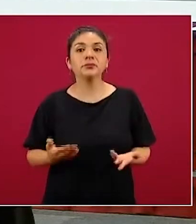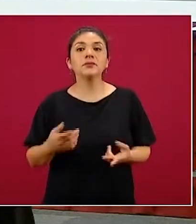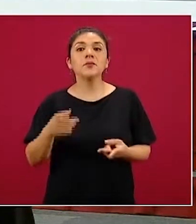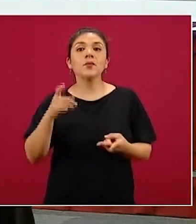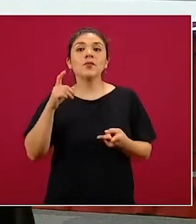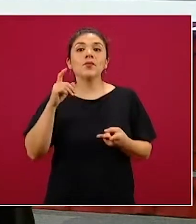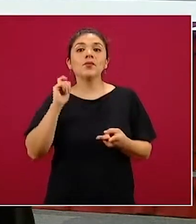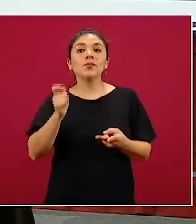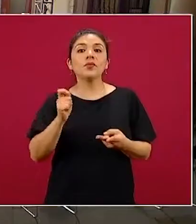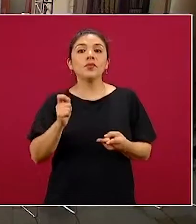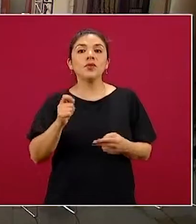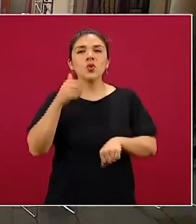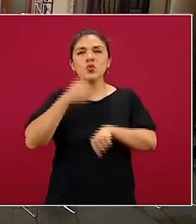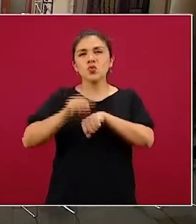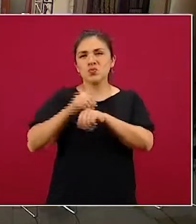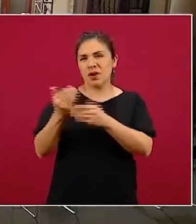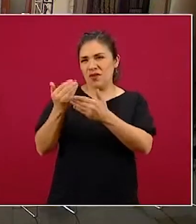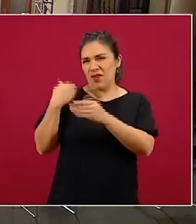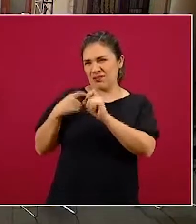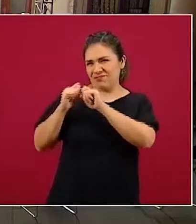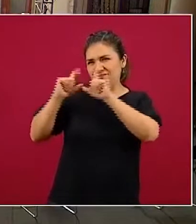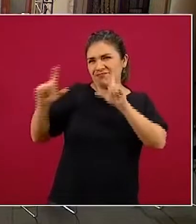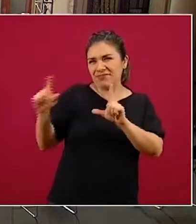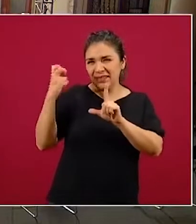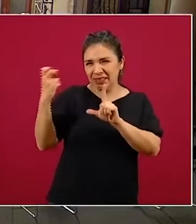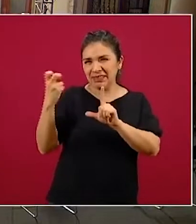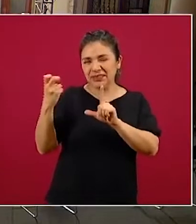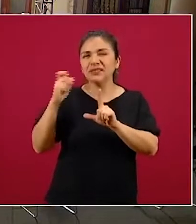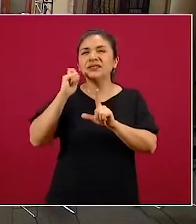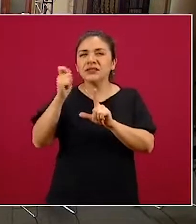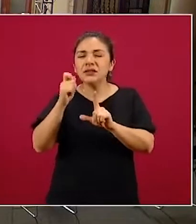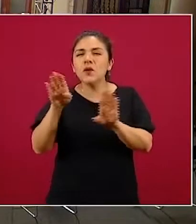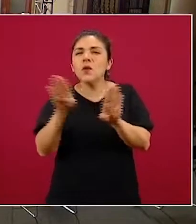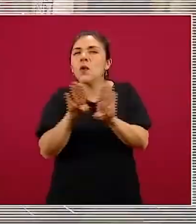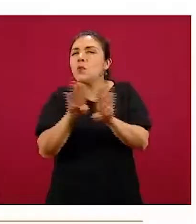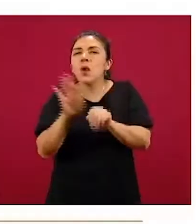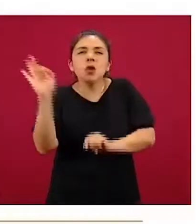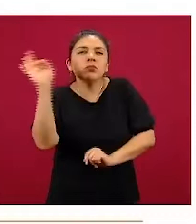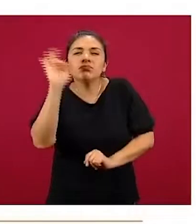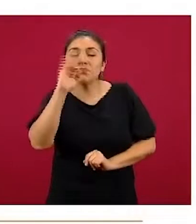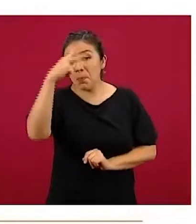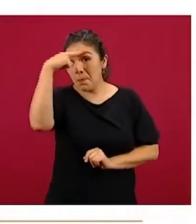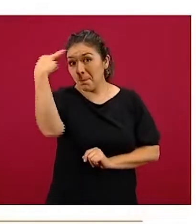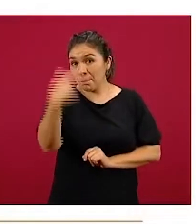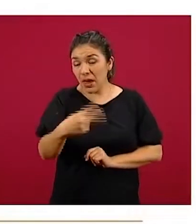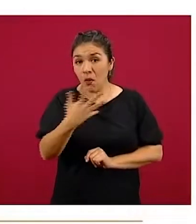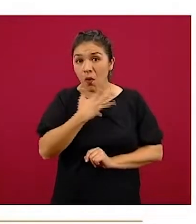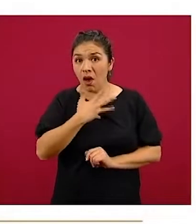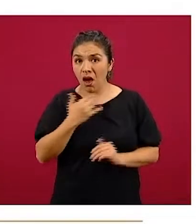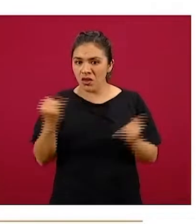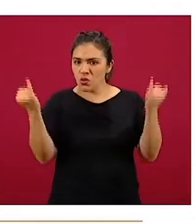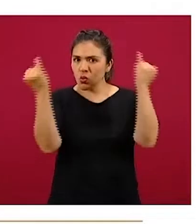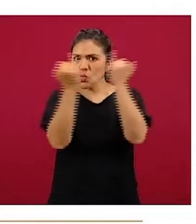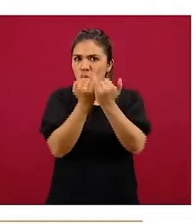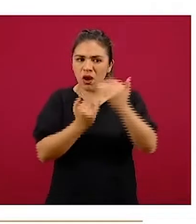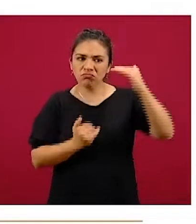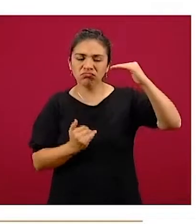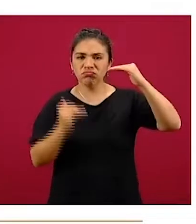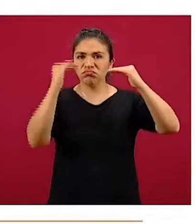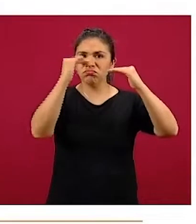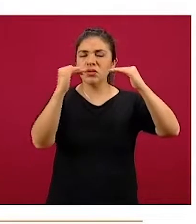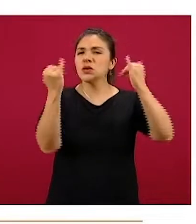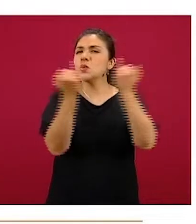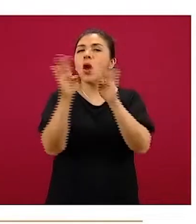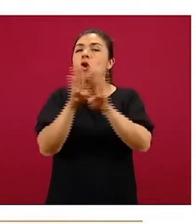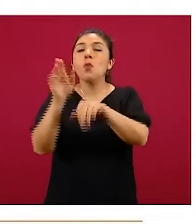a las cifras que les presenté en la lámina anterior, lo que sería si México tuviera la misma participación laboral, por ejemplo,